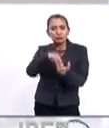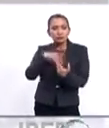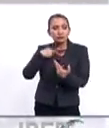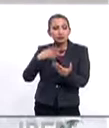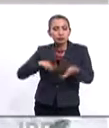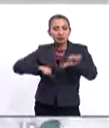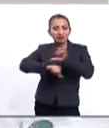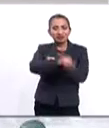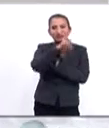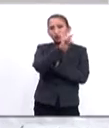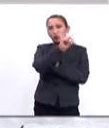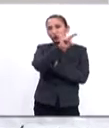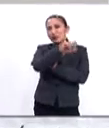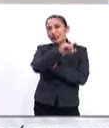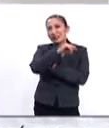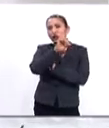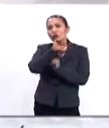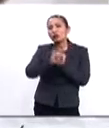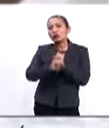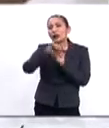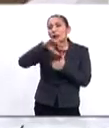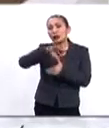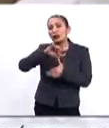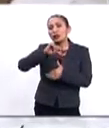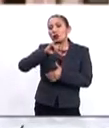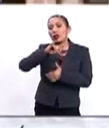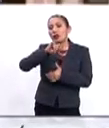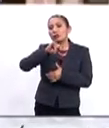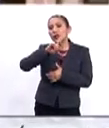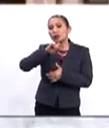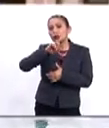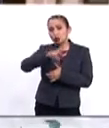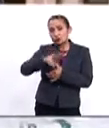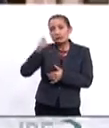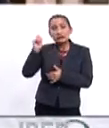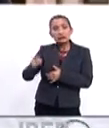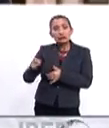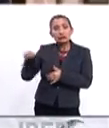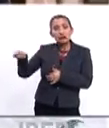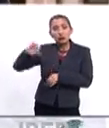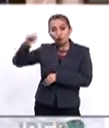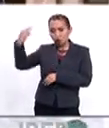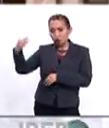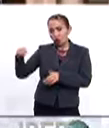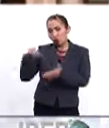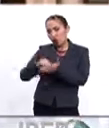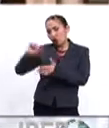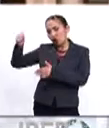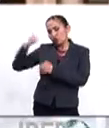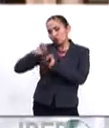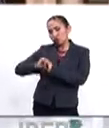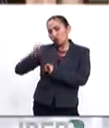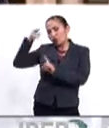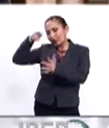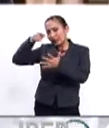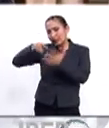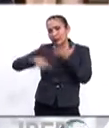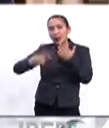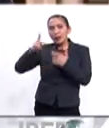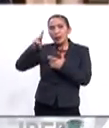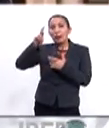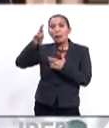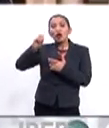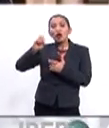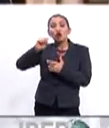que reemplace a la Unión de Naciones Suramericanas, la UNASUR. Se trata de otro nombre, otro título y otros objetivos. Se llama